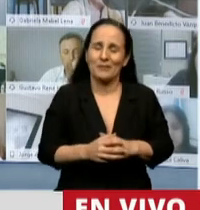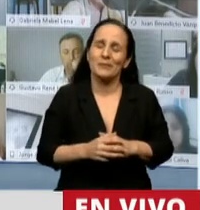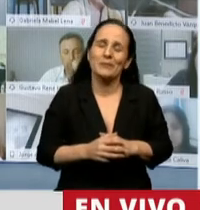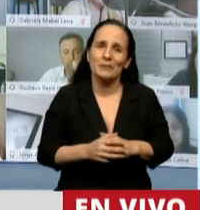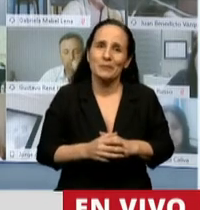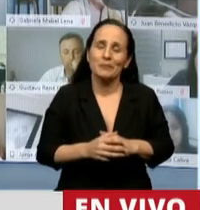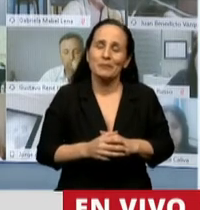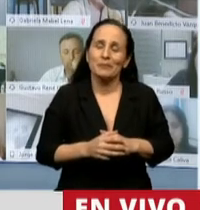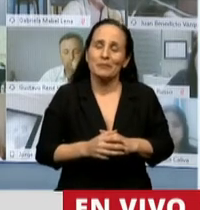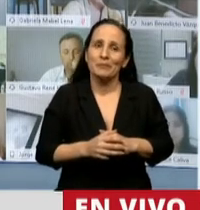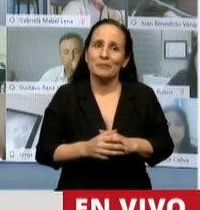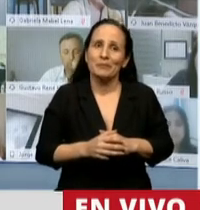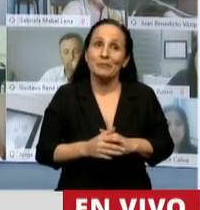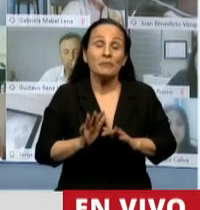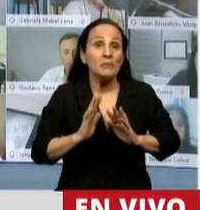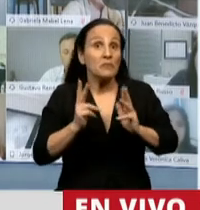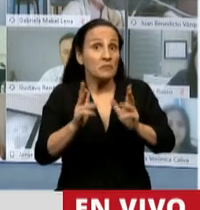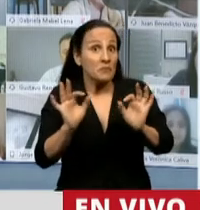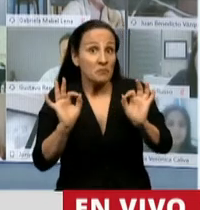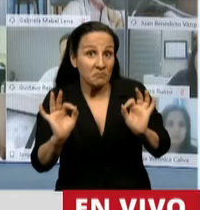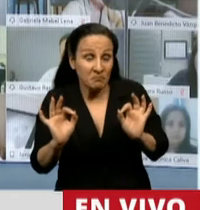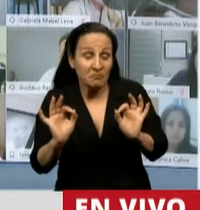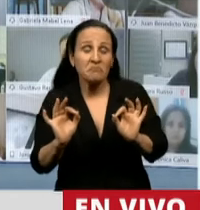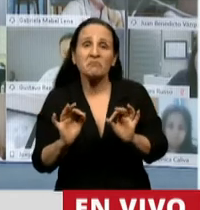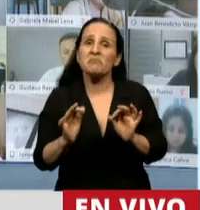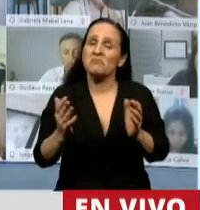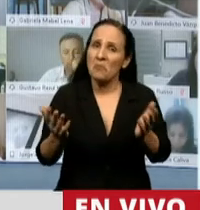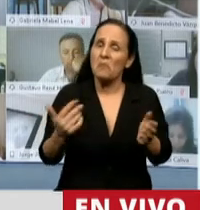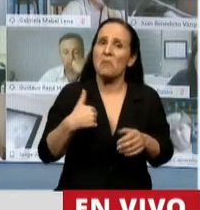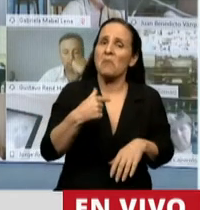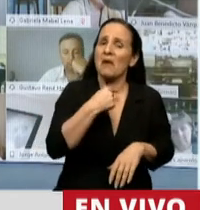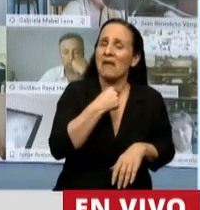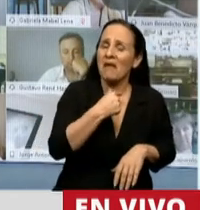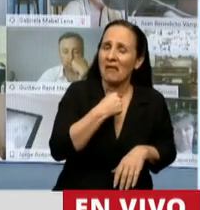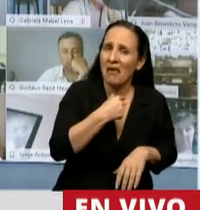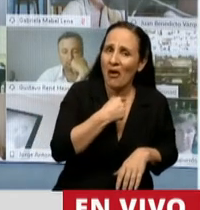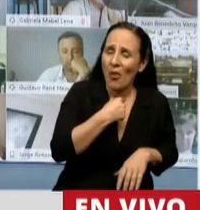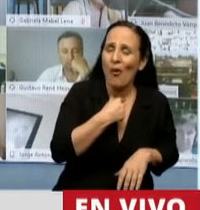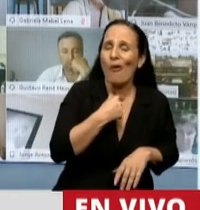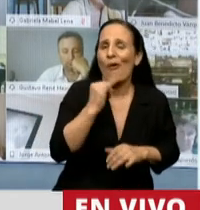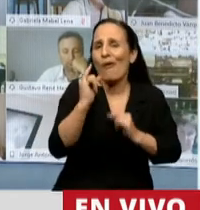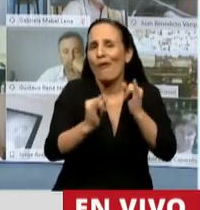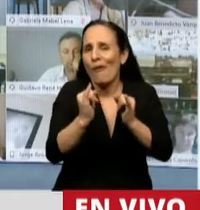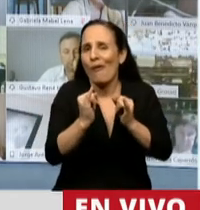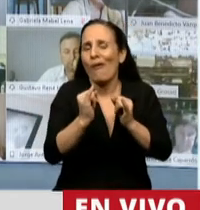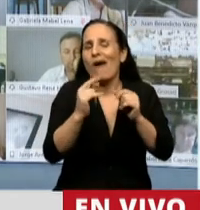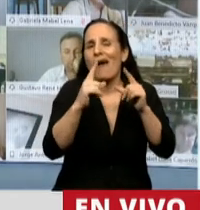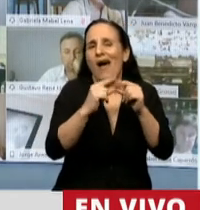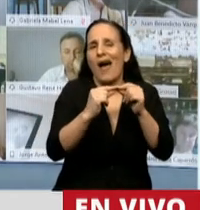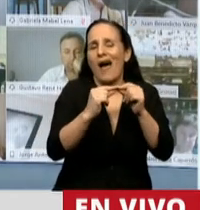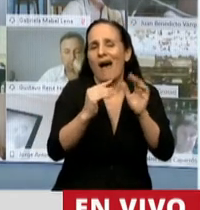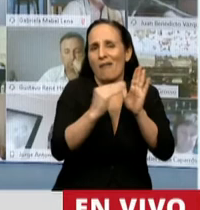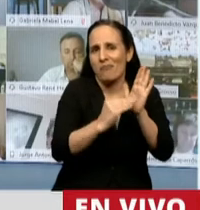Dicho esto, quiero comentar dos artículos